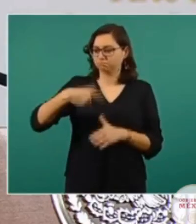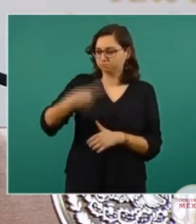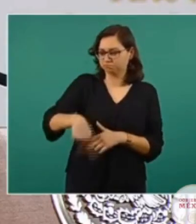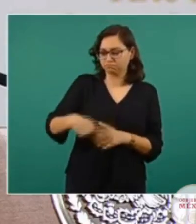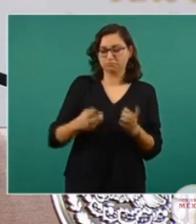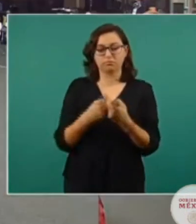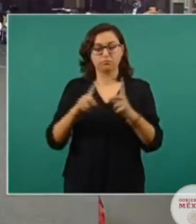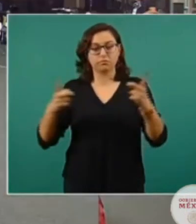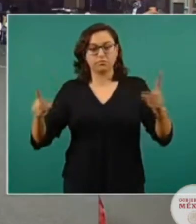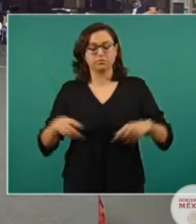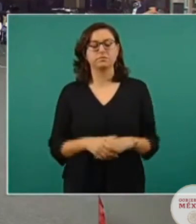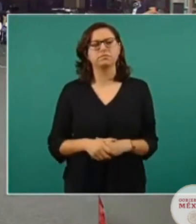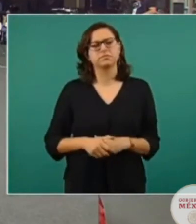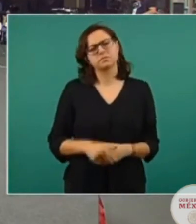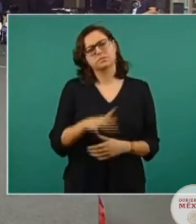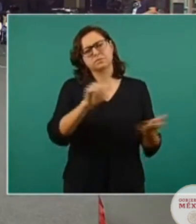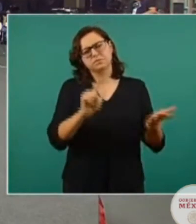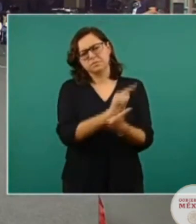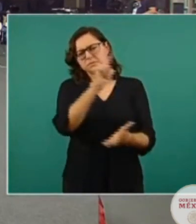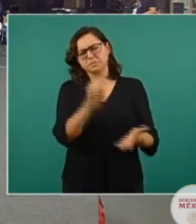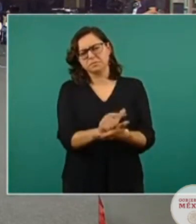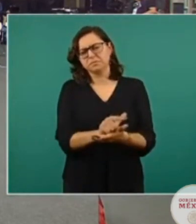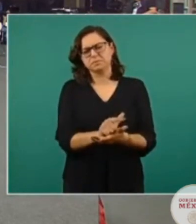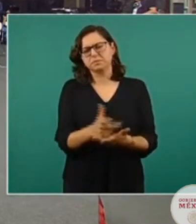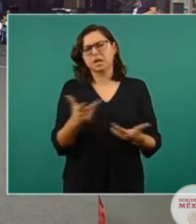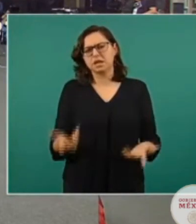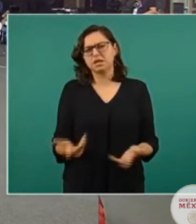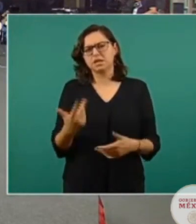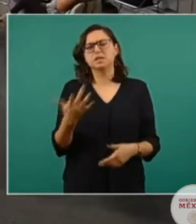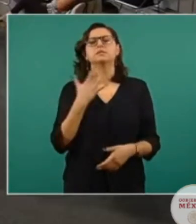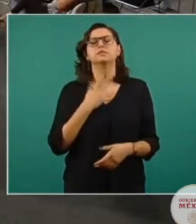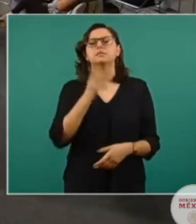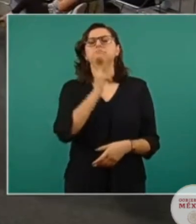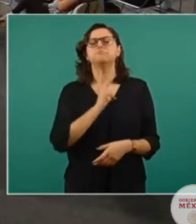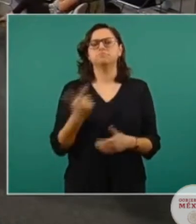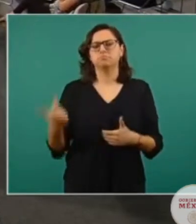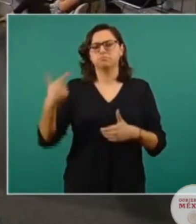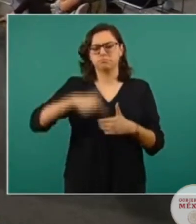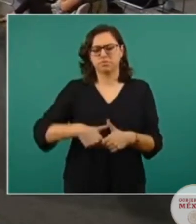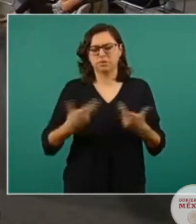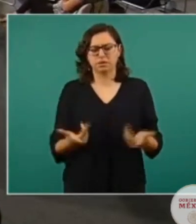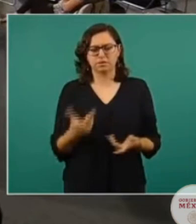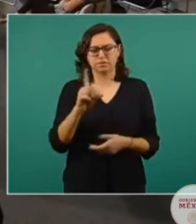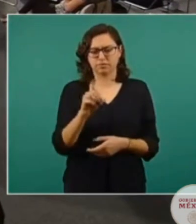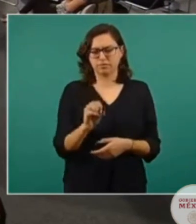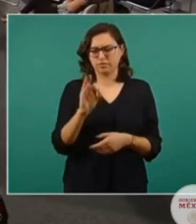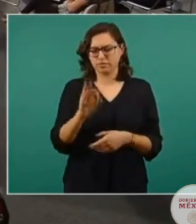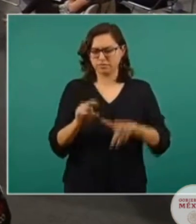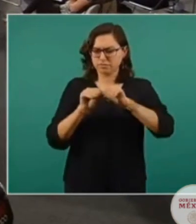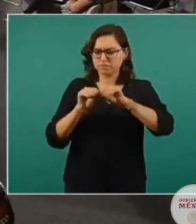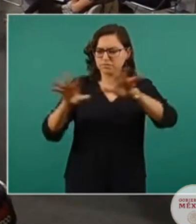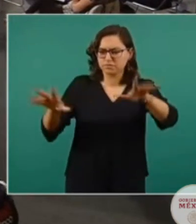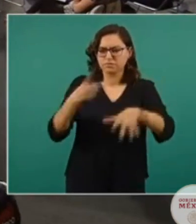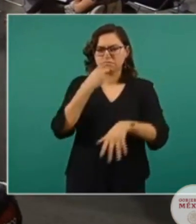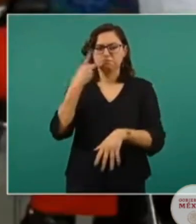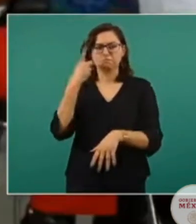¿Qué sigue con la ley de hidrocarburos que mencionaba, presidente? Porque se publica en el diario oficial que están suspendidos en los efectos por